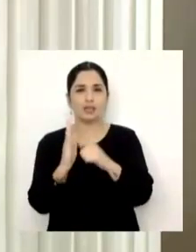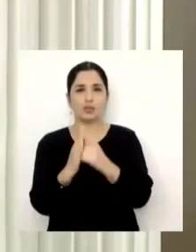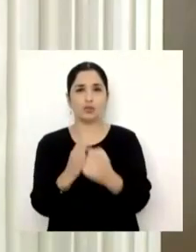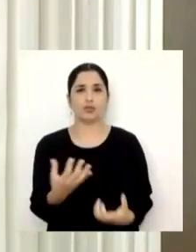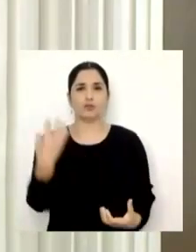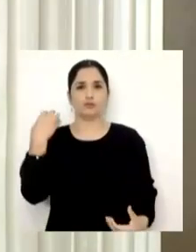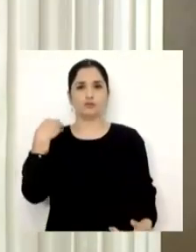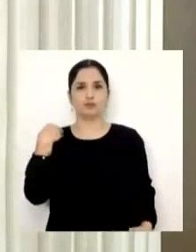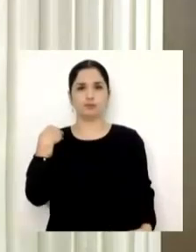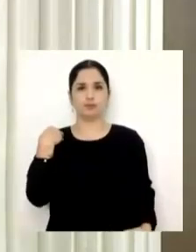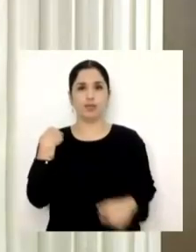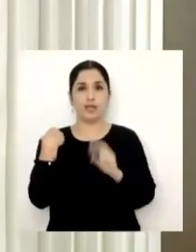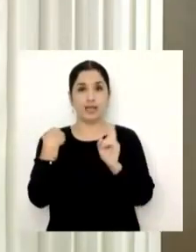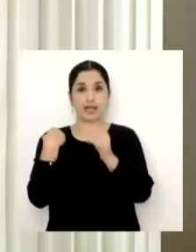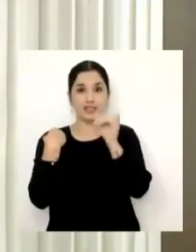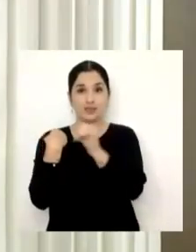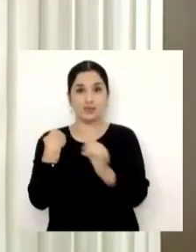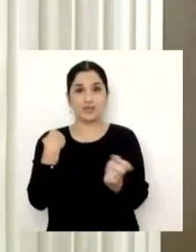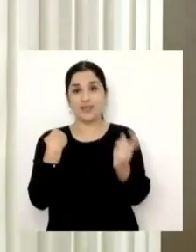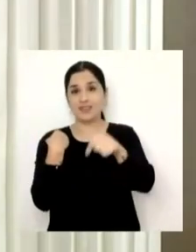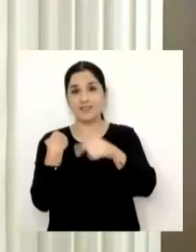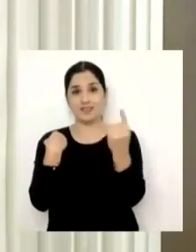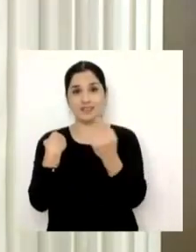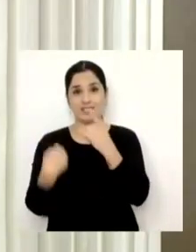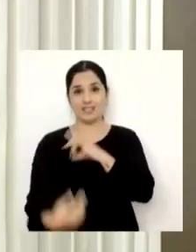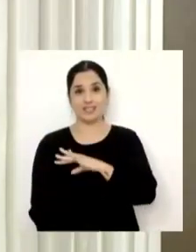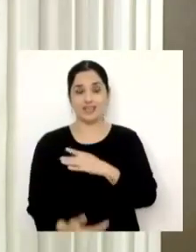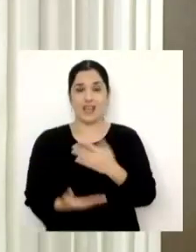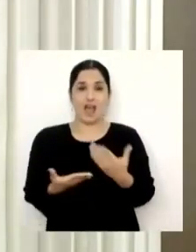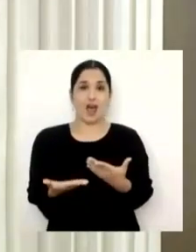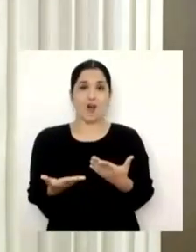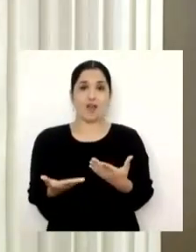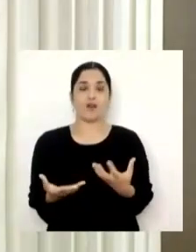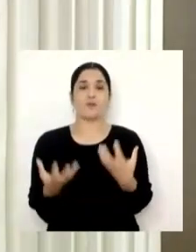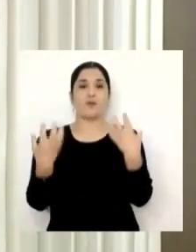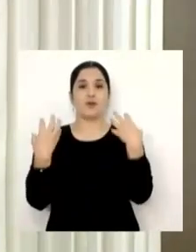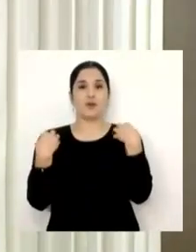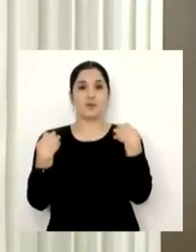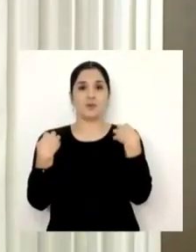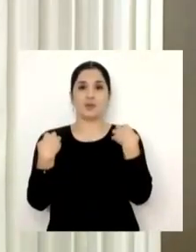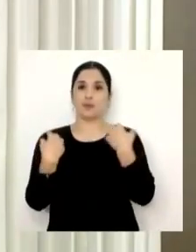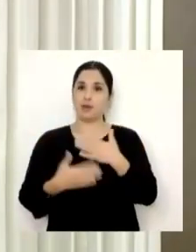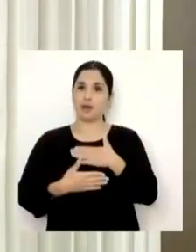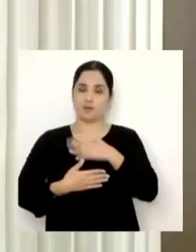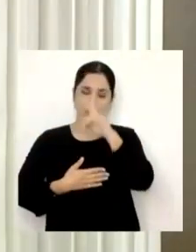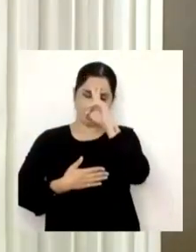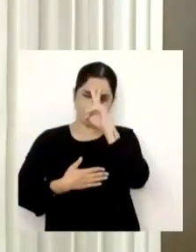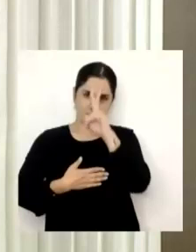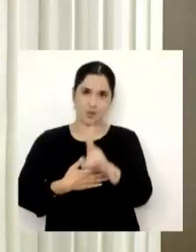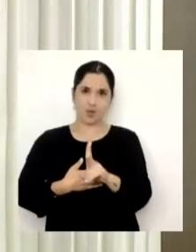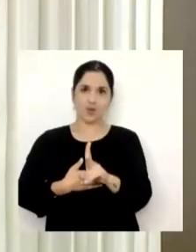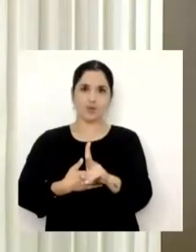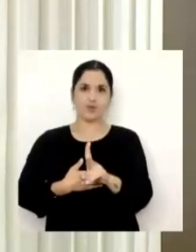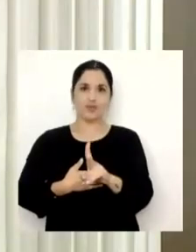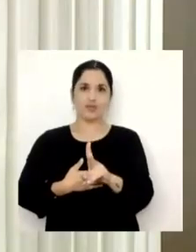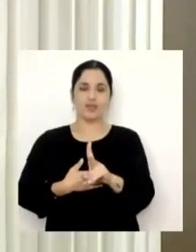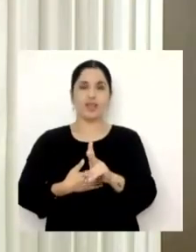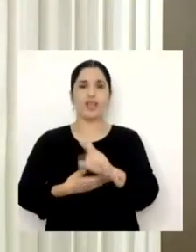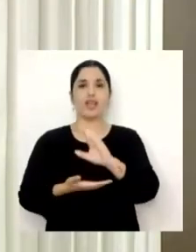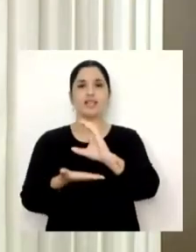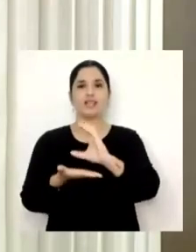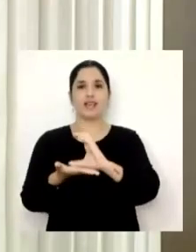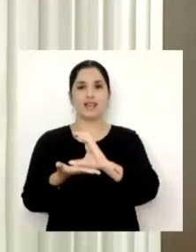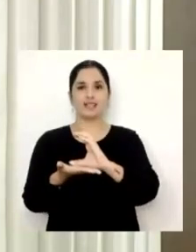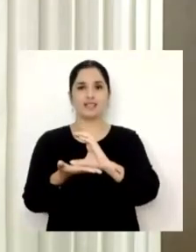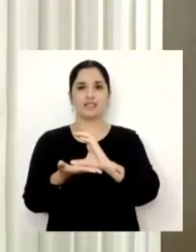segunda vez que vengo a la Chile. Ahora como patrono, cosa que es un tremendo honor para mí. Y esta casa central es también la